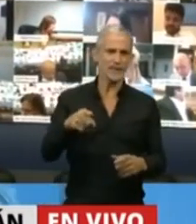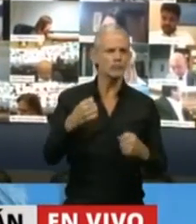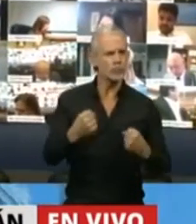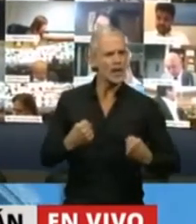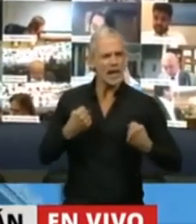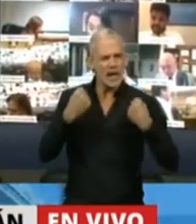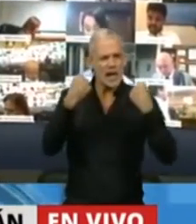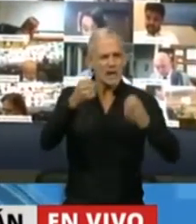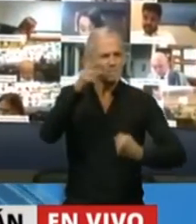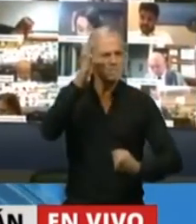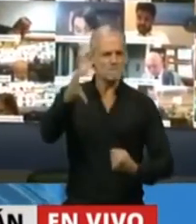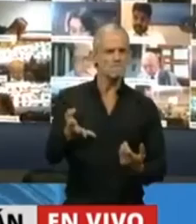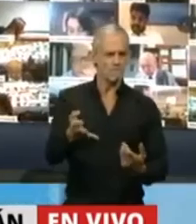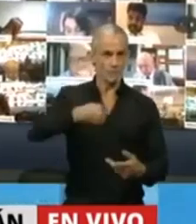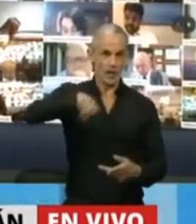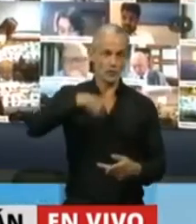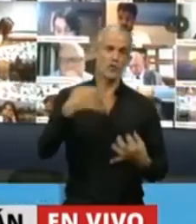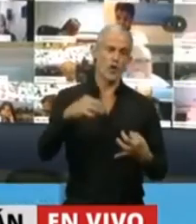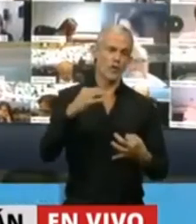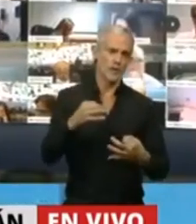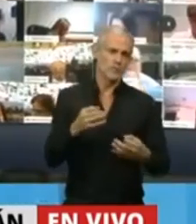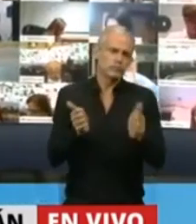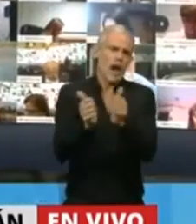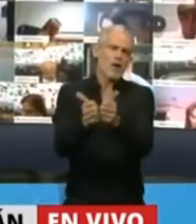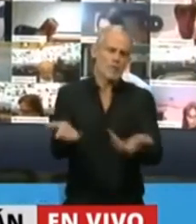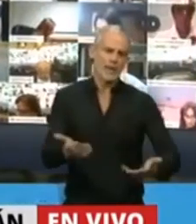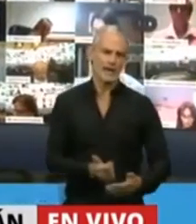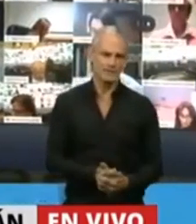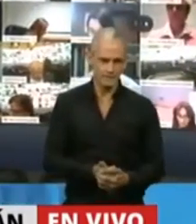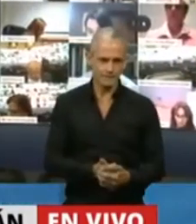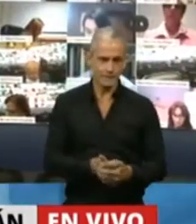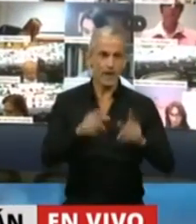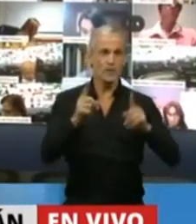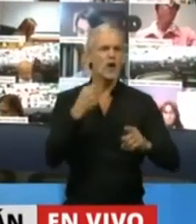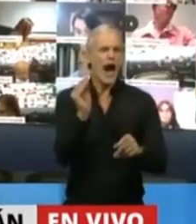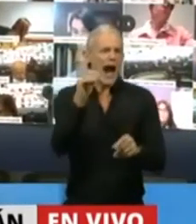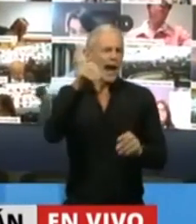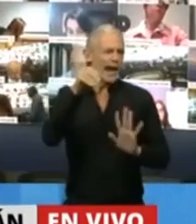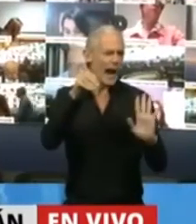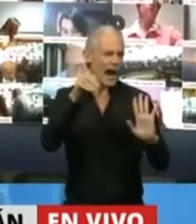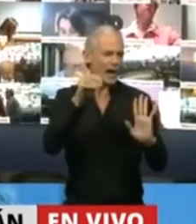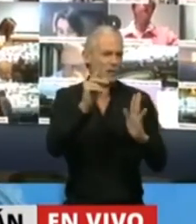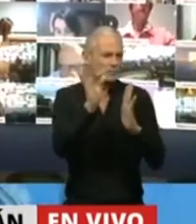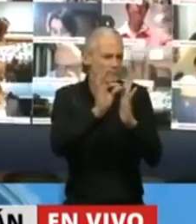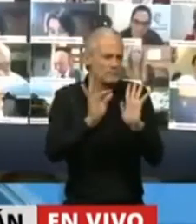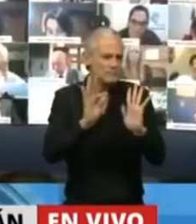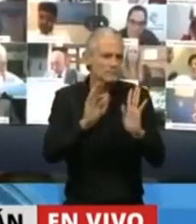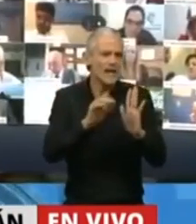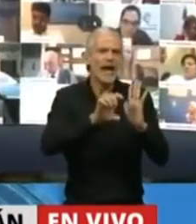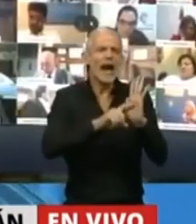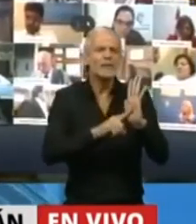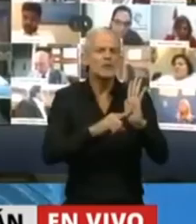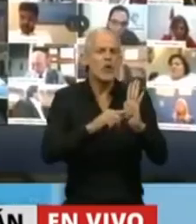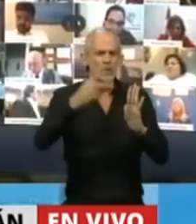enorme esfuerzo que nosotros tenemos que acompañar. Pero simplemente quería agregar como una observación en el artículo segundo,